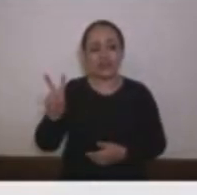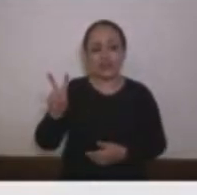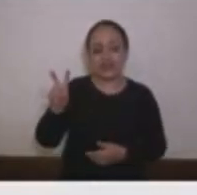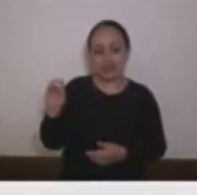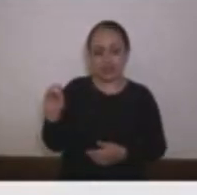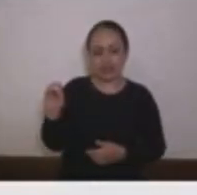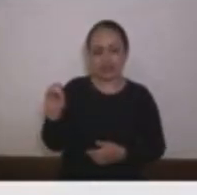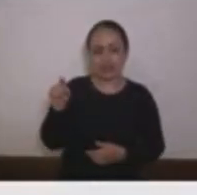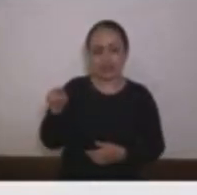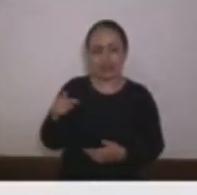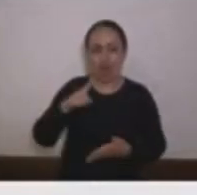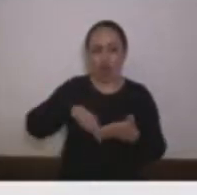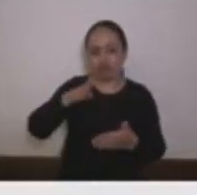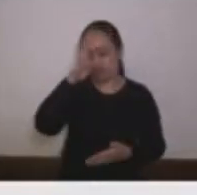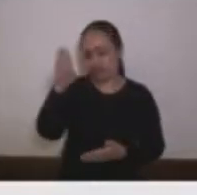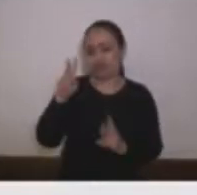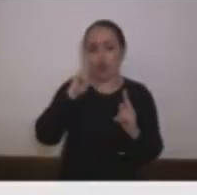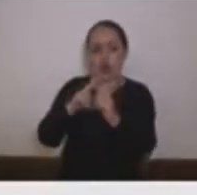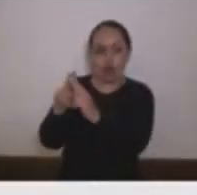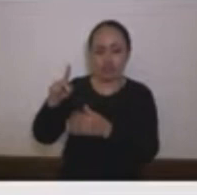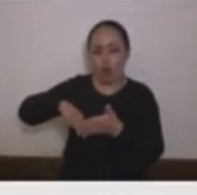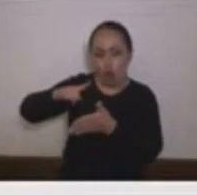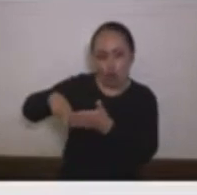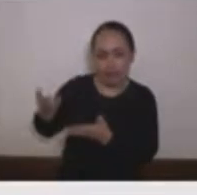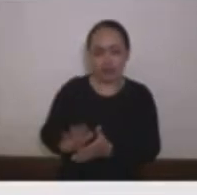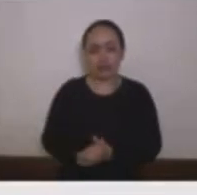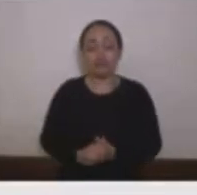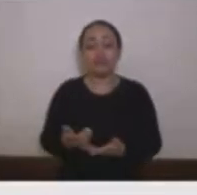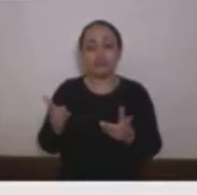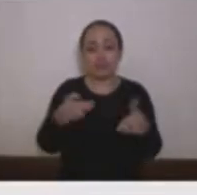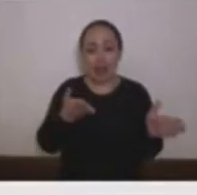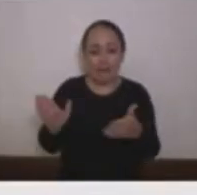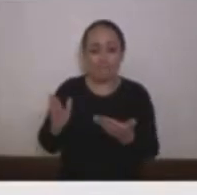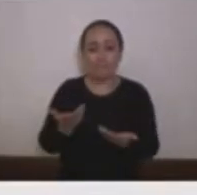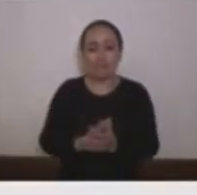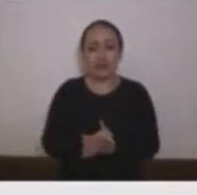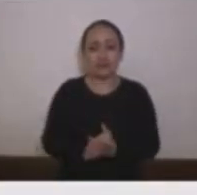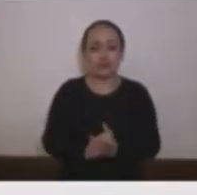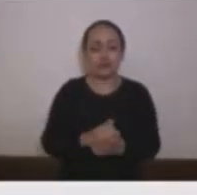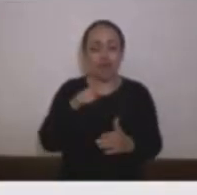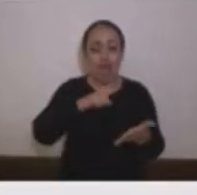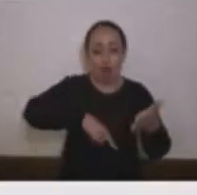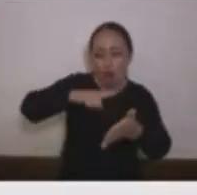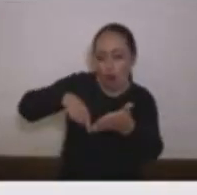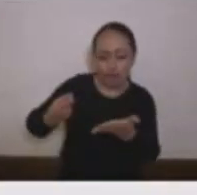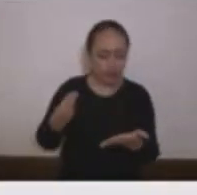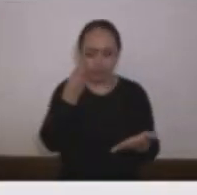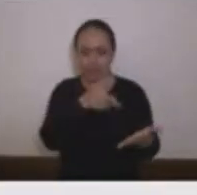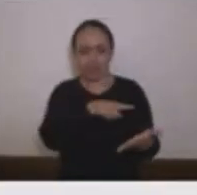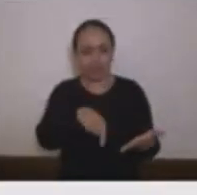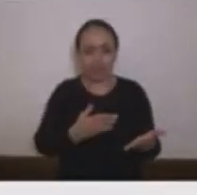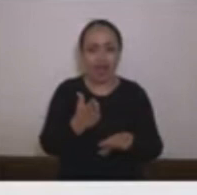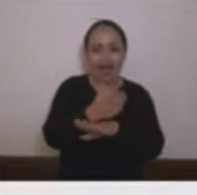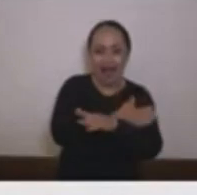modalidad de contratación directa además se encontró que en el Plan Alunal de Adquisiciones actualizado no se encontraban los contratos que se celebraron publicados en la